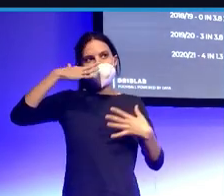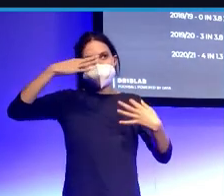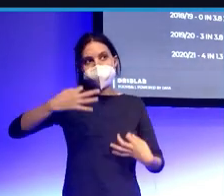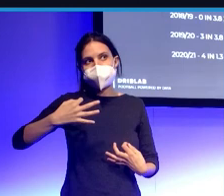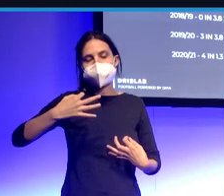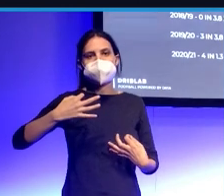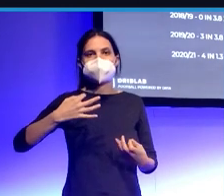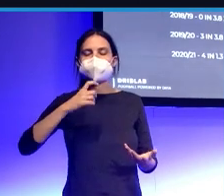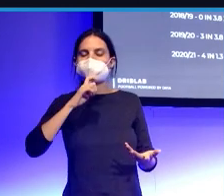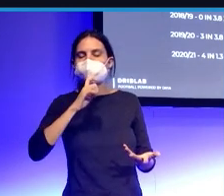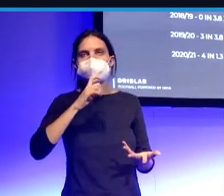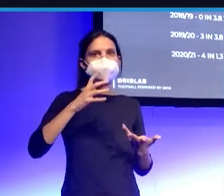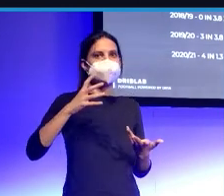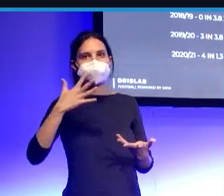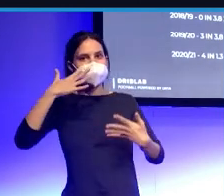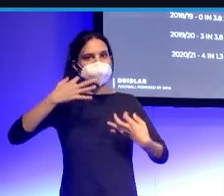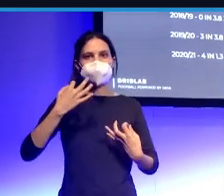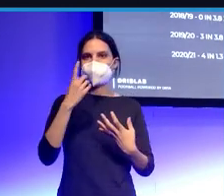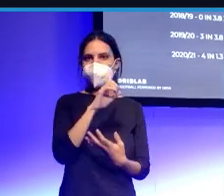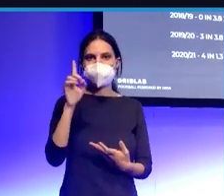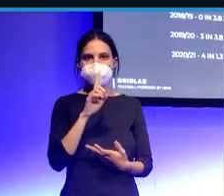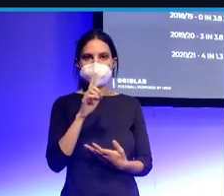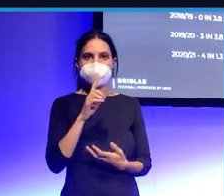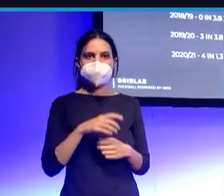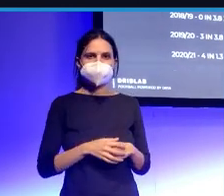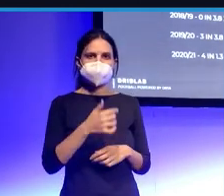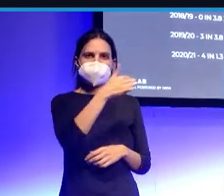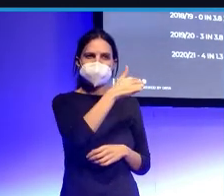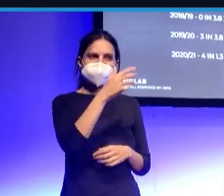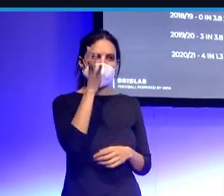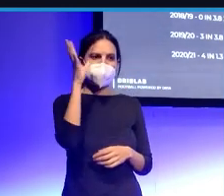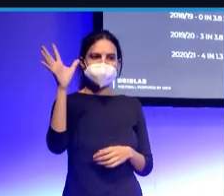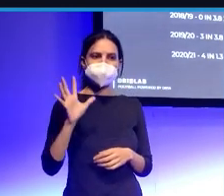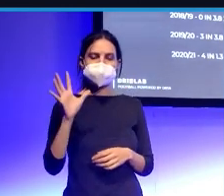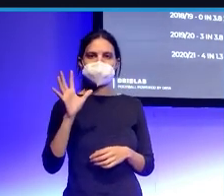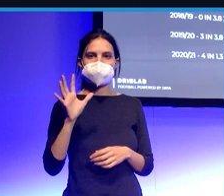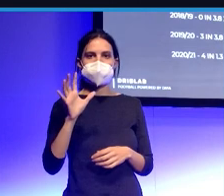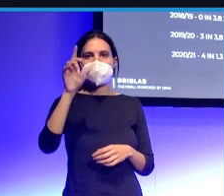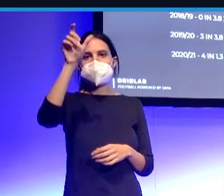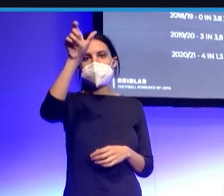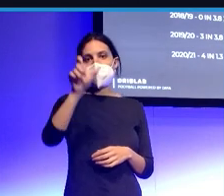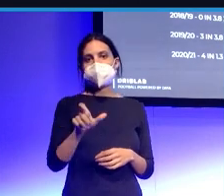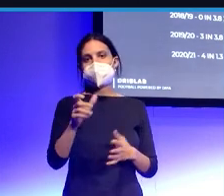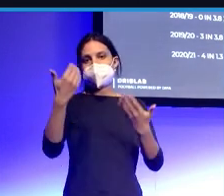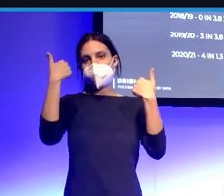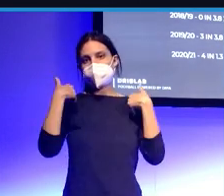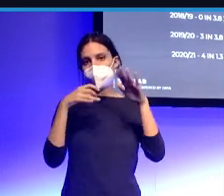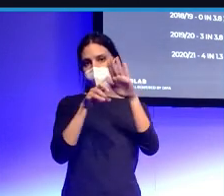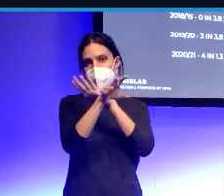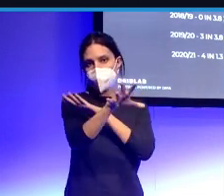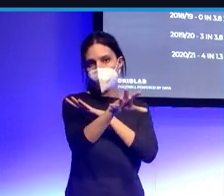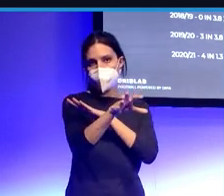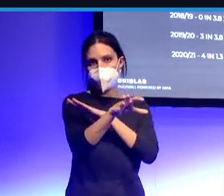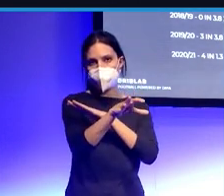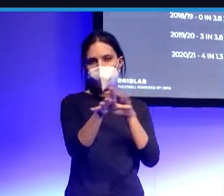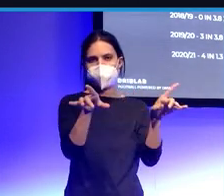rendir, ¿no? Entonces, bueno, esto sí que se parecía más a un delantero típico no había esa esa nube